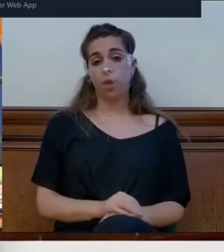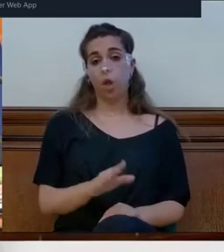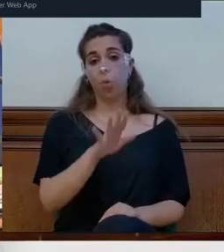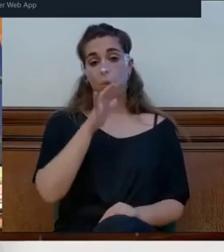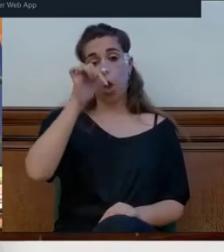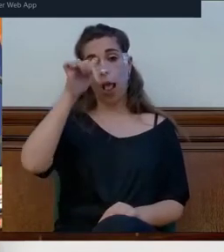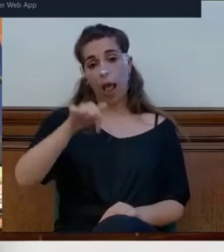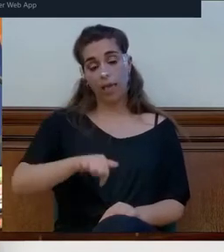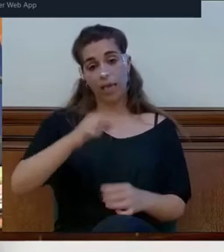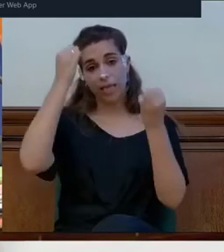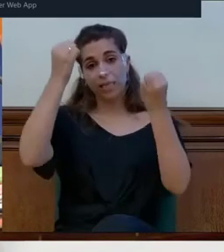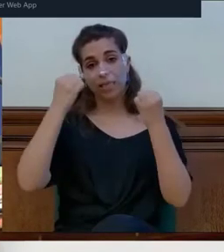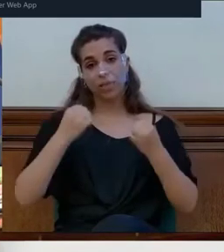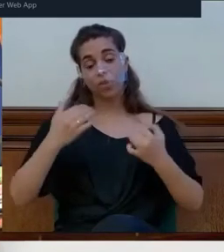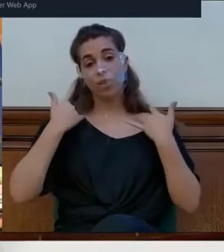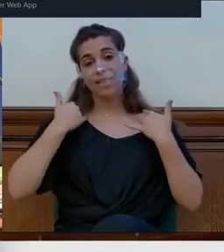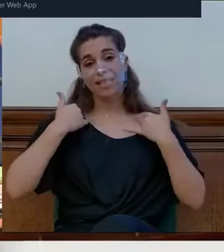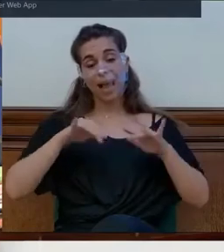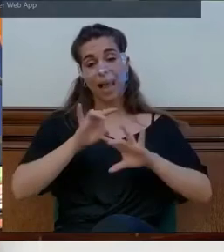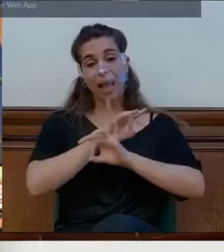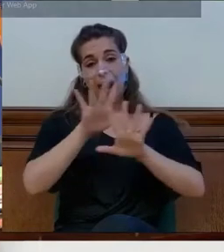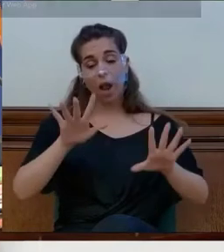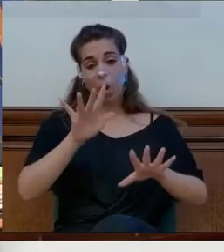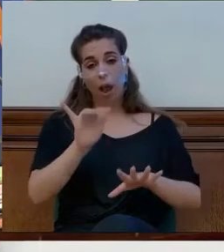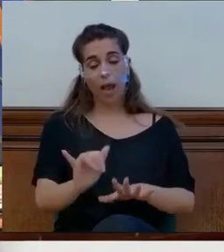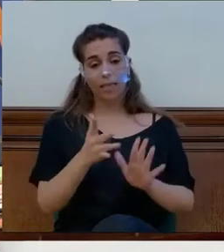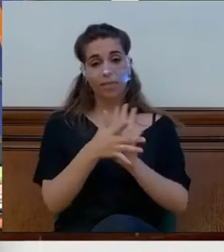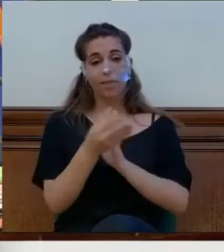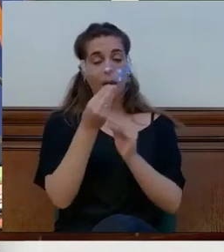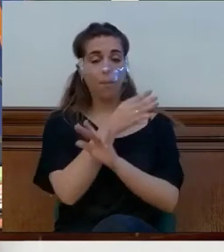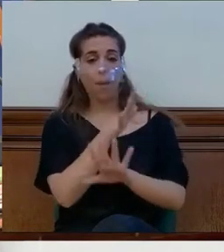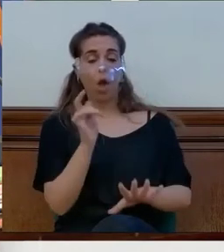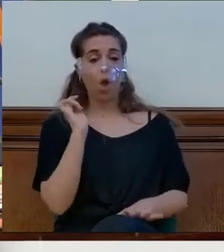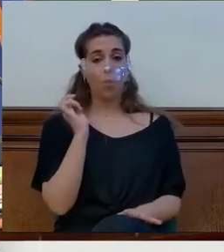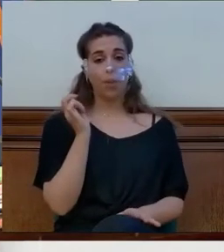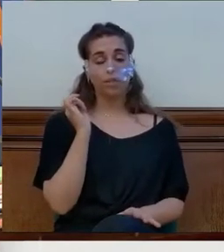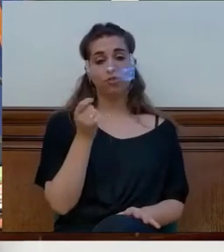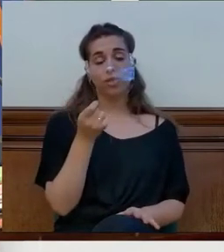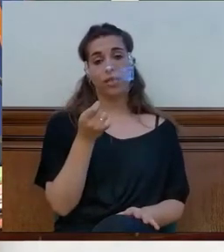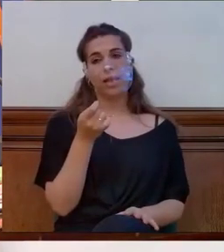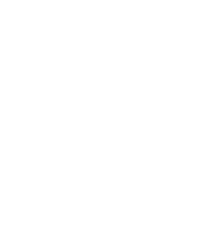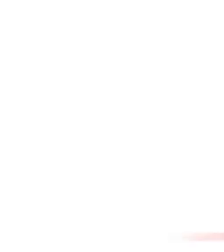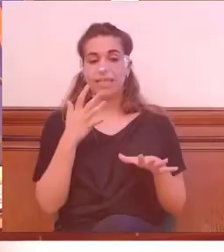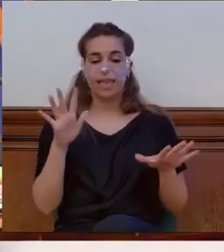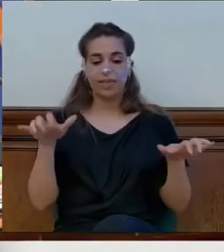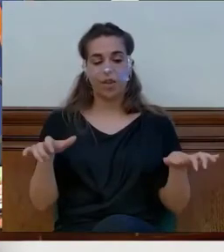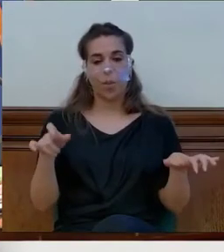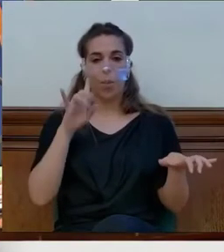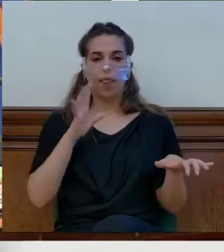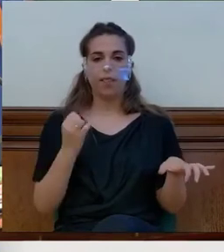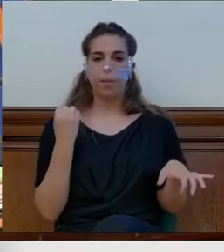dejado claro que mejor los pensionistas no cuenten con ellos. Ole, ole, ole. Y